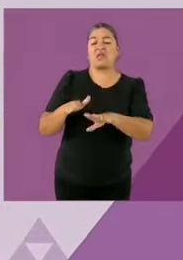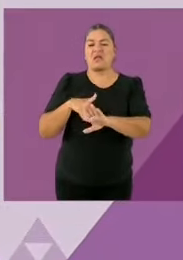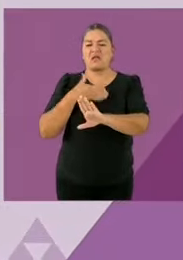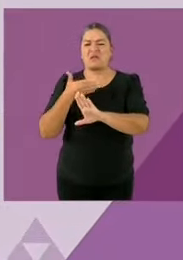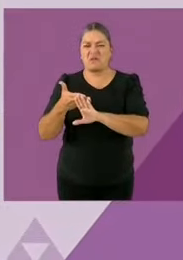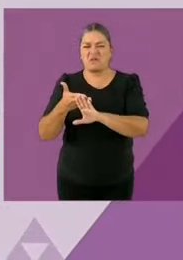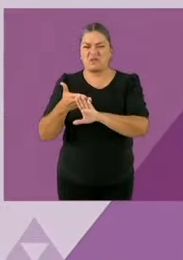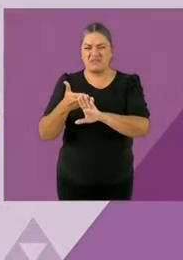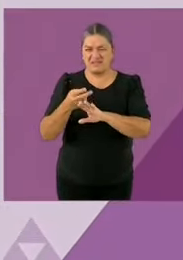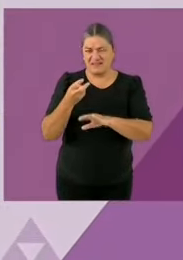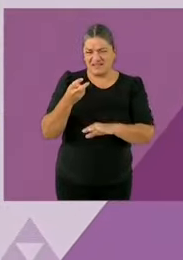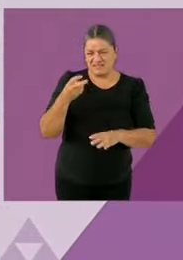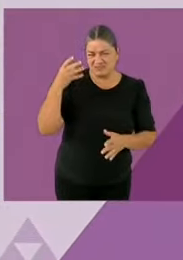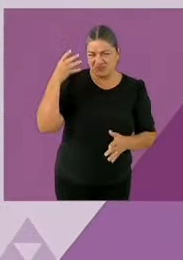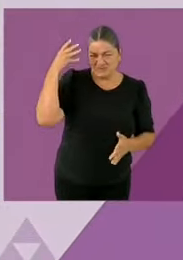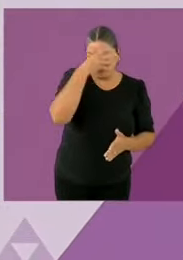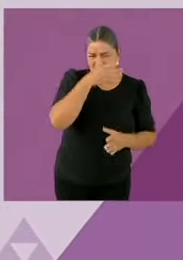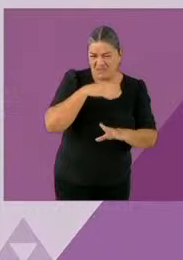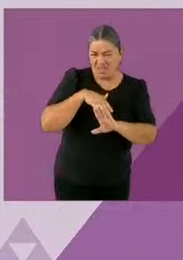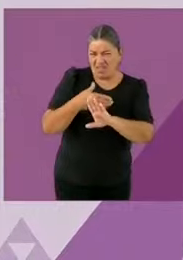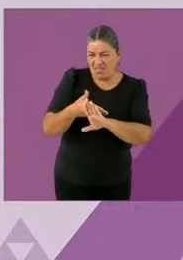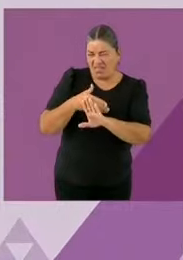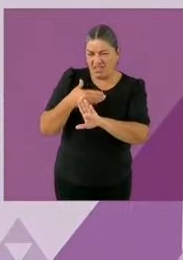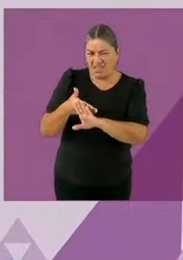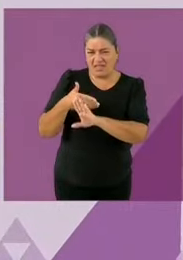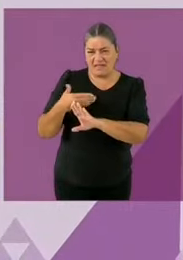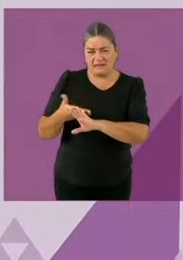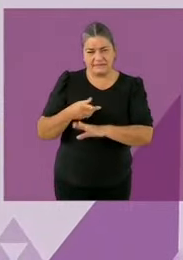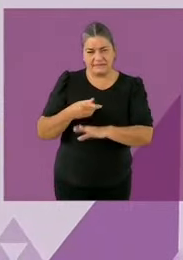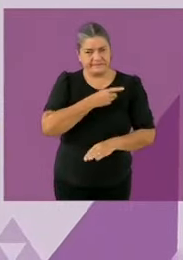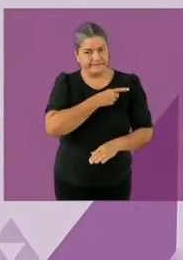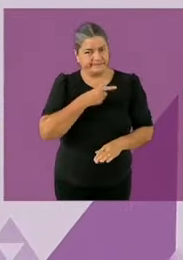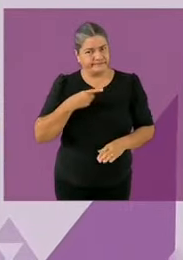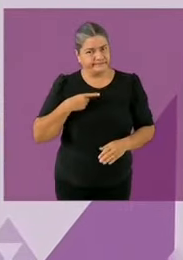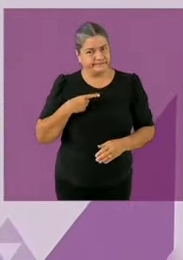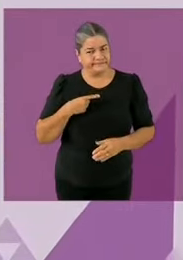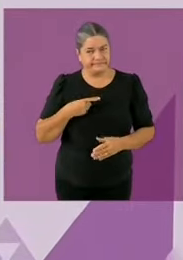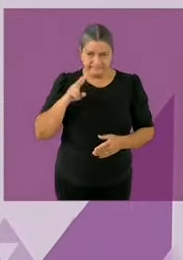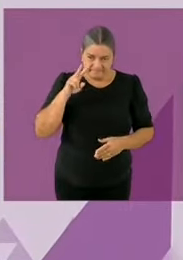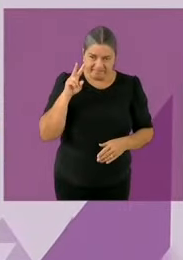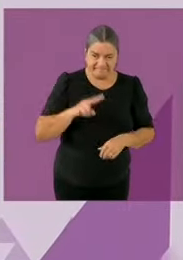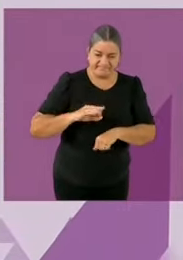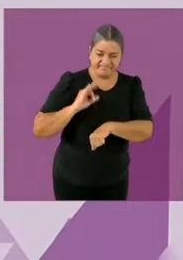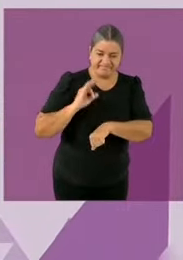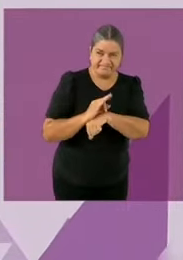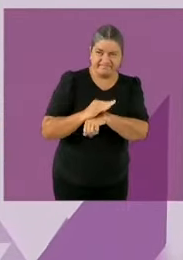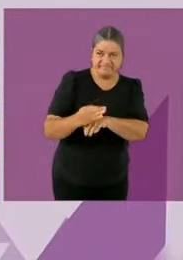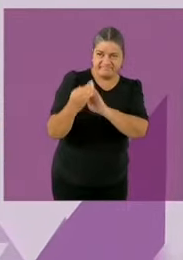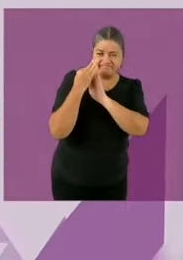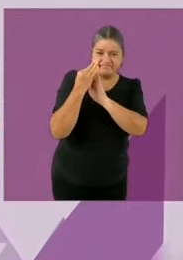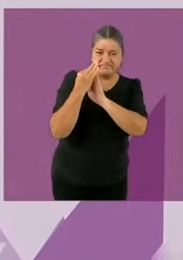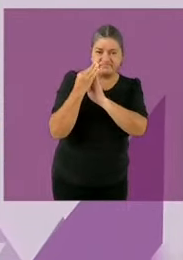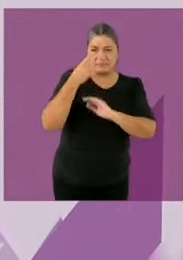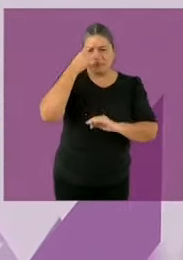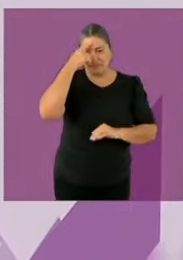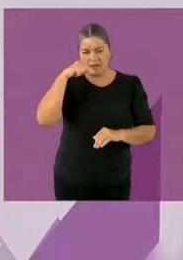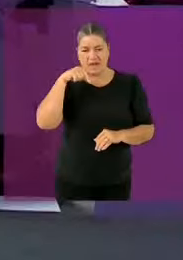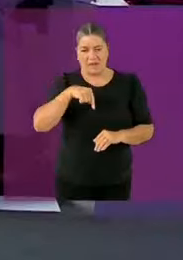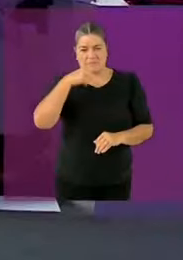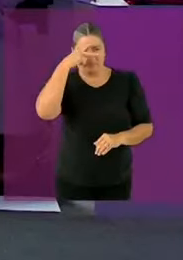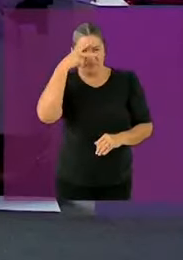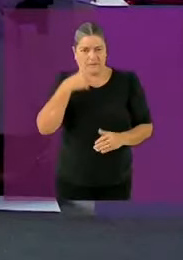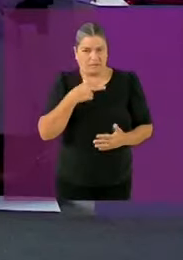el valor para enfrentarlo. Para defender a las personas migrantes en los Estados Unidos hay que tener autoridad moral. Y lo que hemos hecho con la frontera sur es